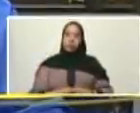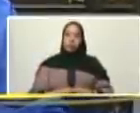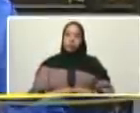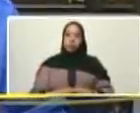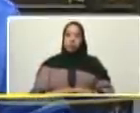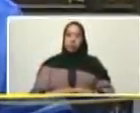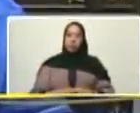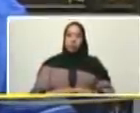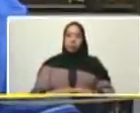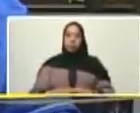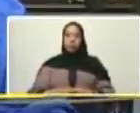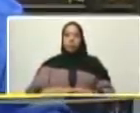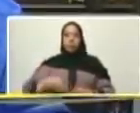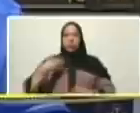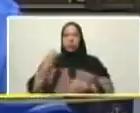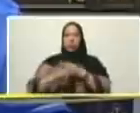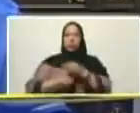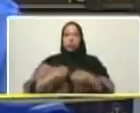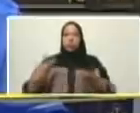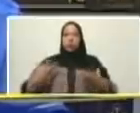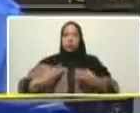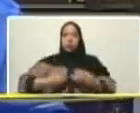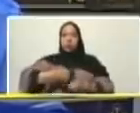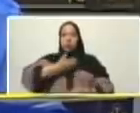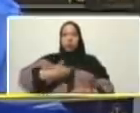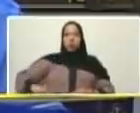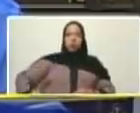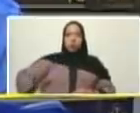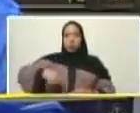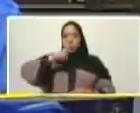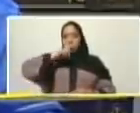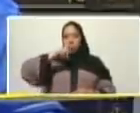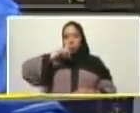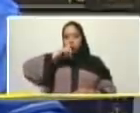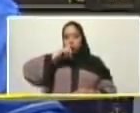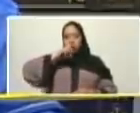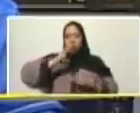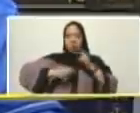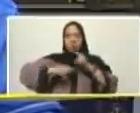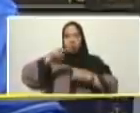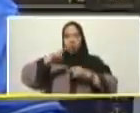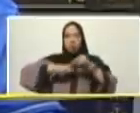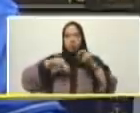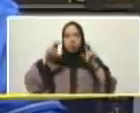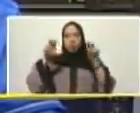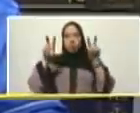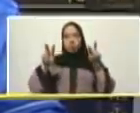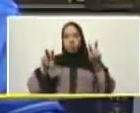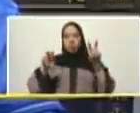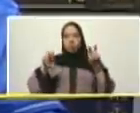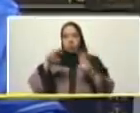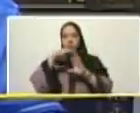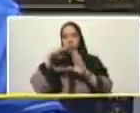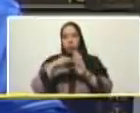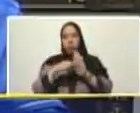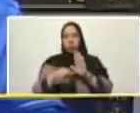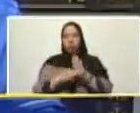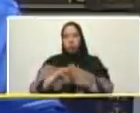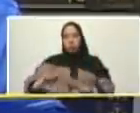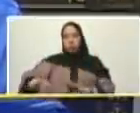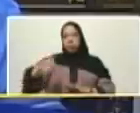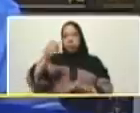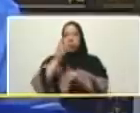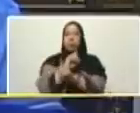Arriaza compañeros todas estas medidas van en el orden de la construcción de un nuevo poder popular más democrático